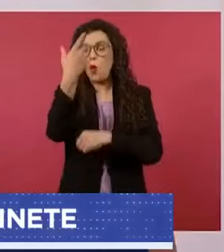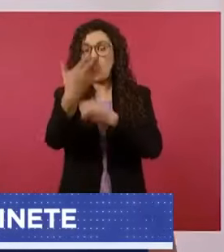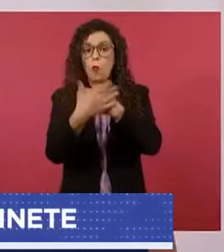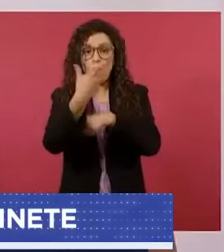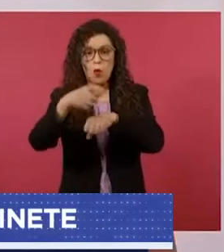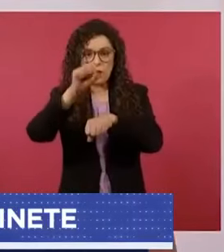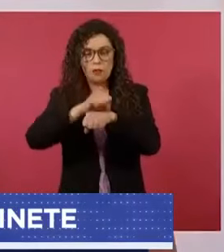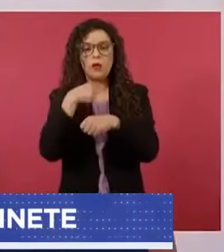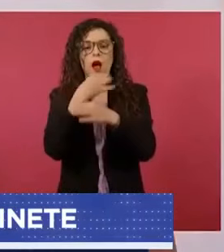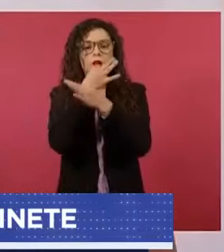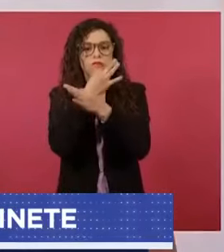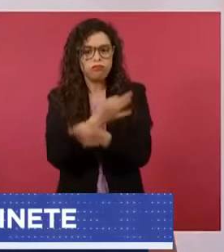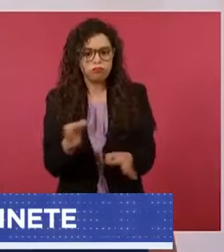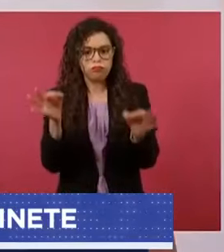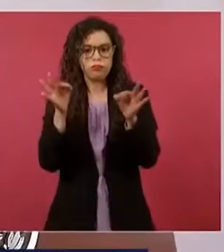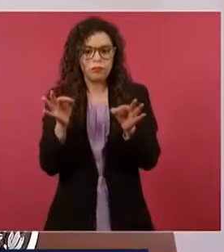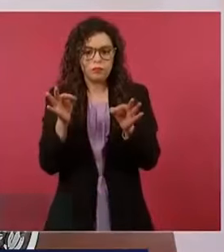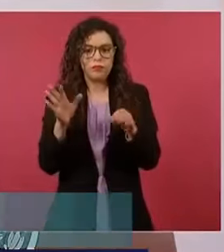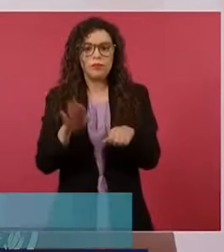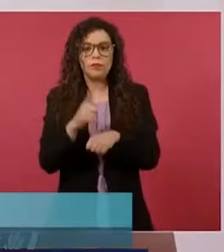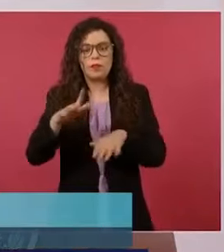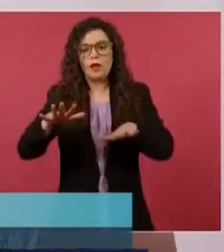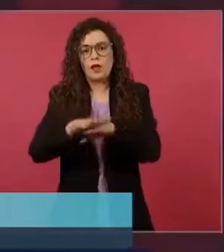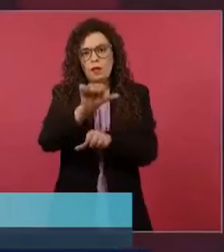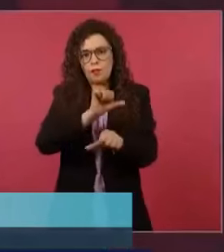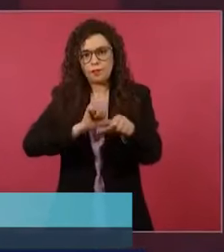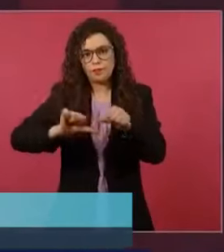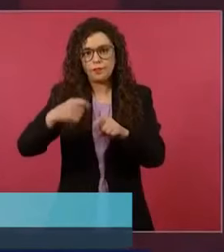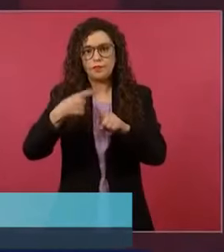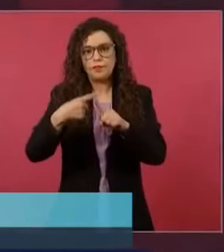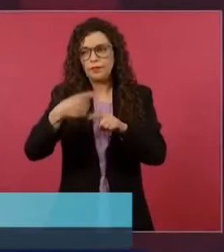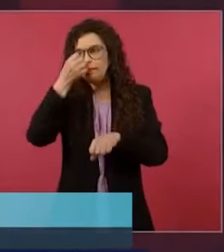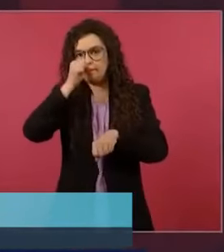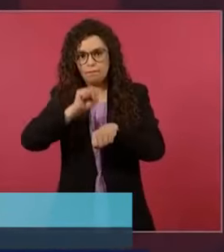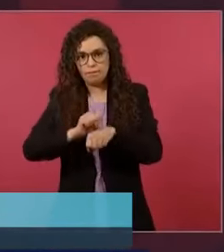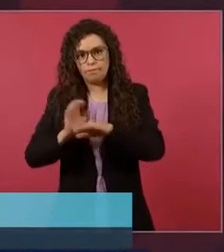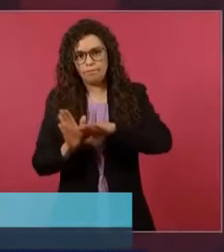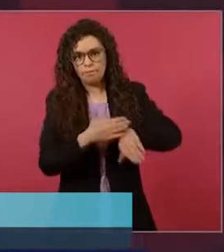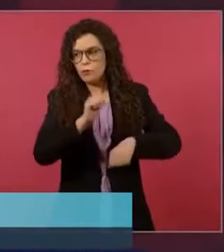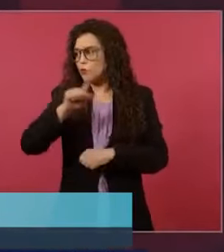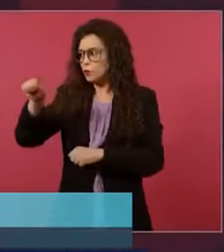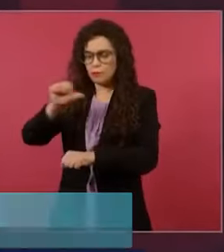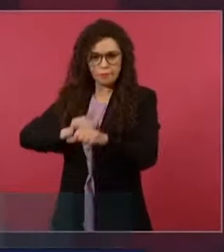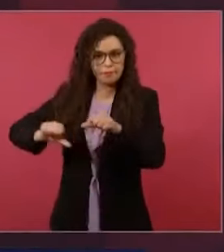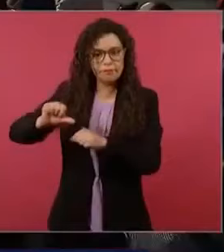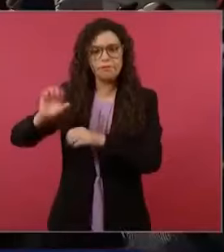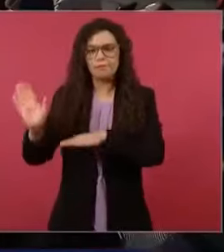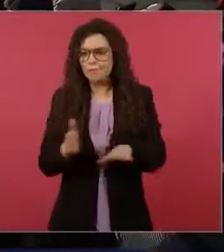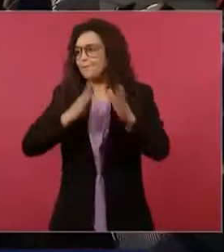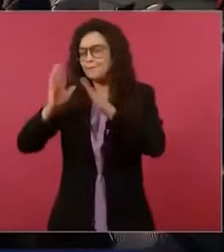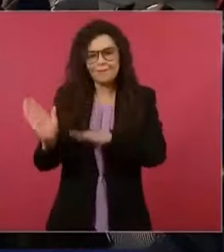los secretarios salientes, las secretarias entrantes, las secretarias salientes entrantes